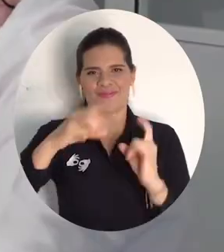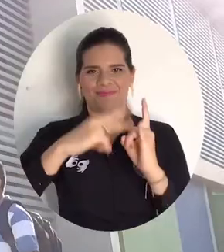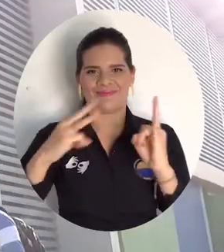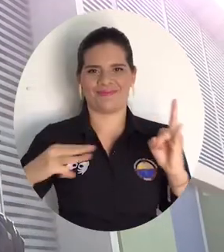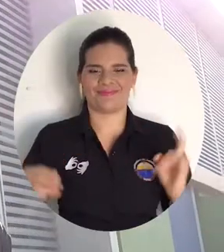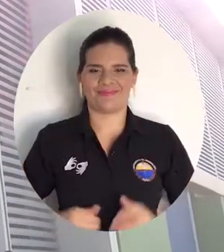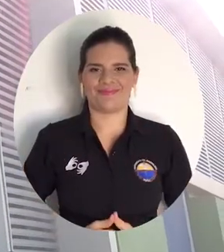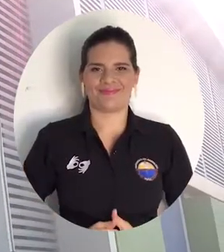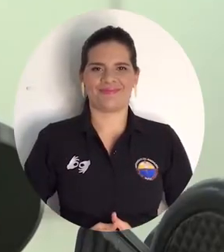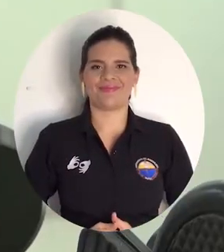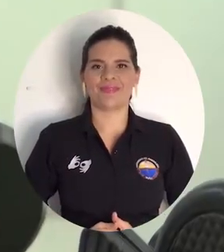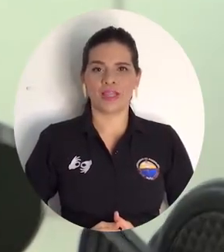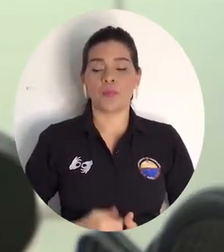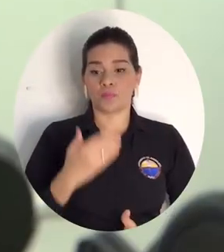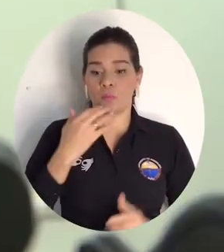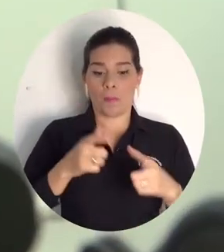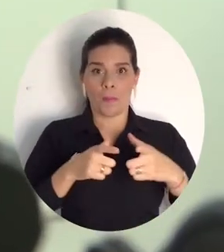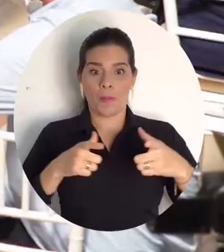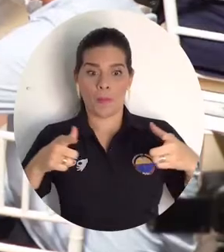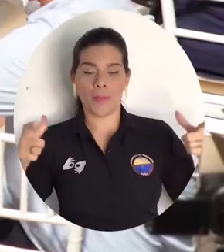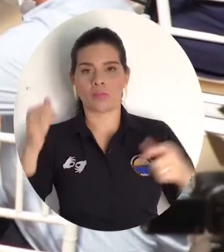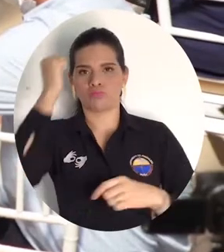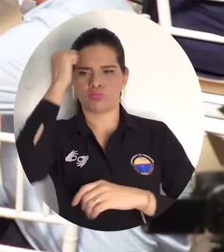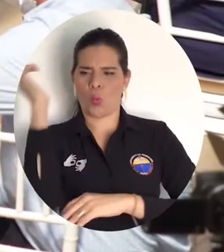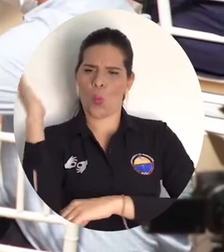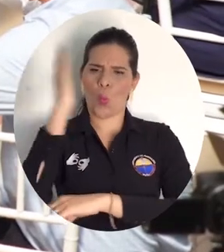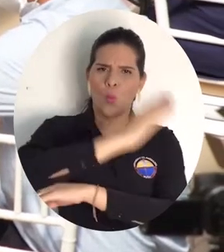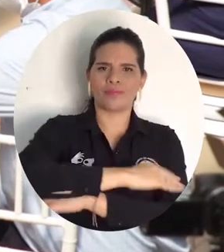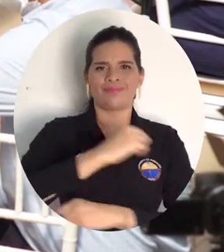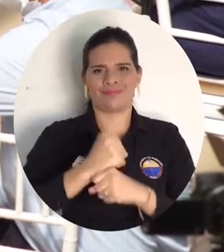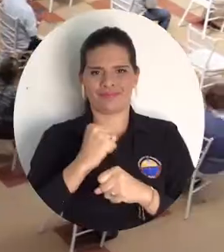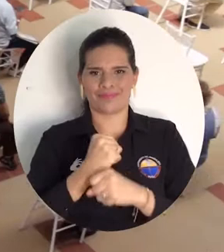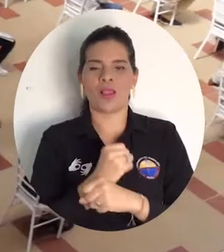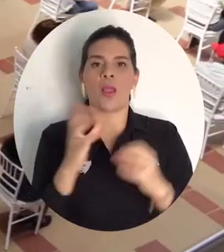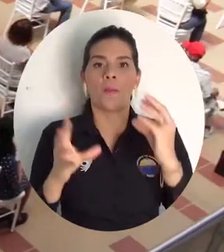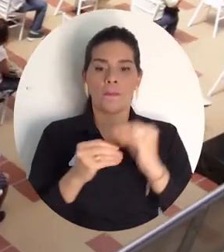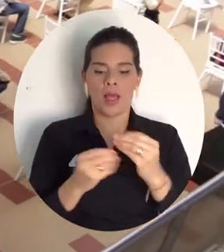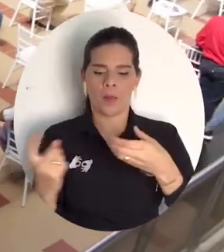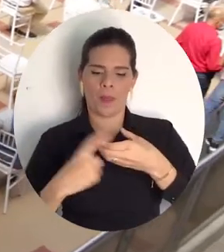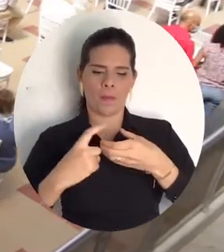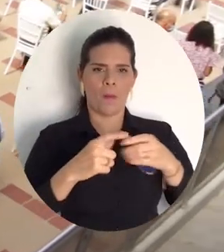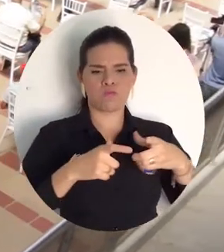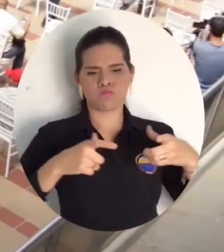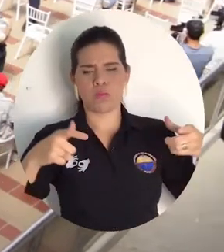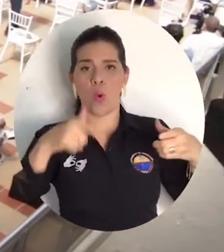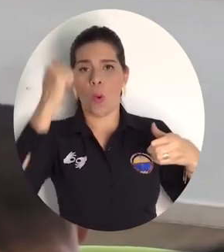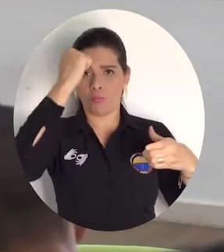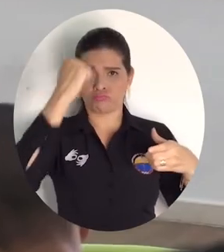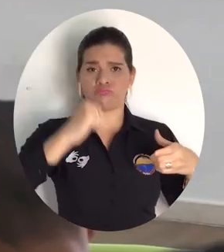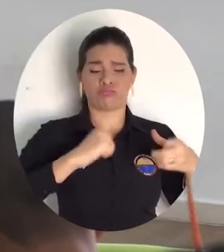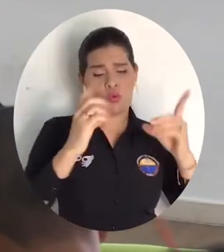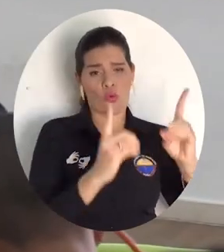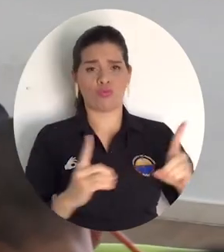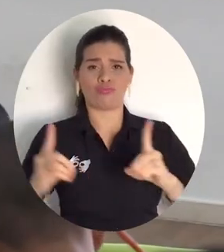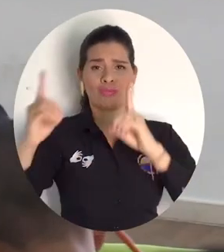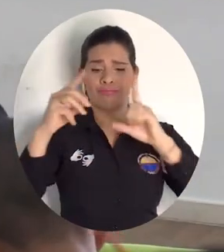ponemos a nuestra alma materna. Aspectos como el aumento de docentes de tiempo completo, la vinculación de un mayor número con títulos